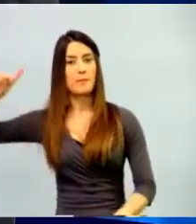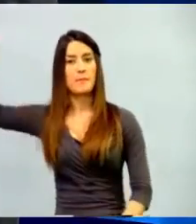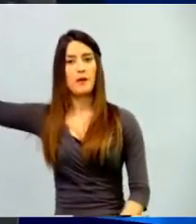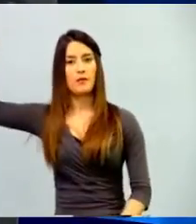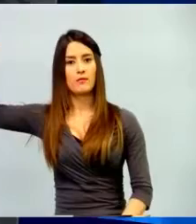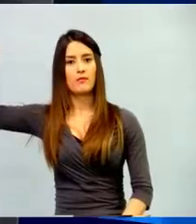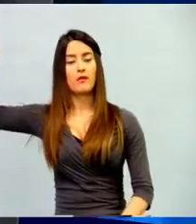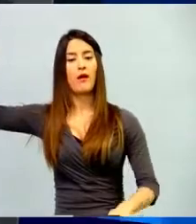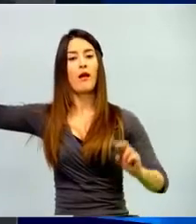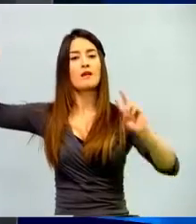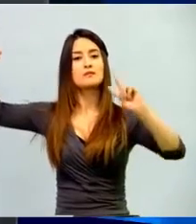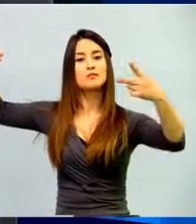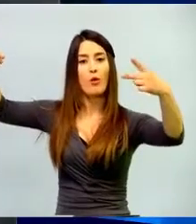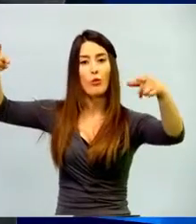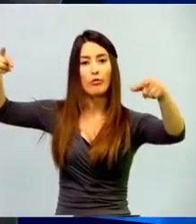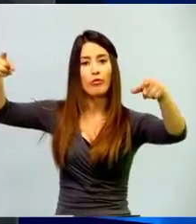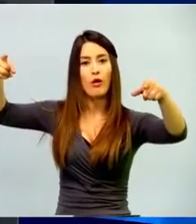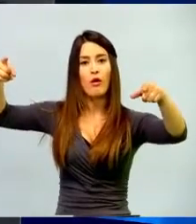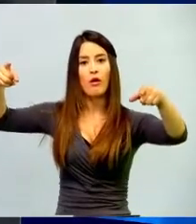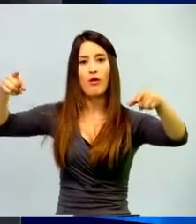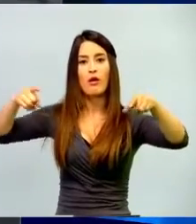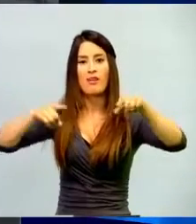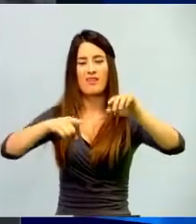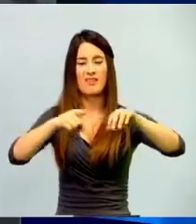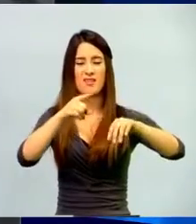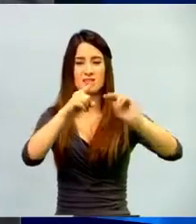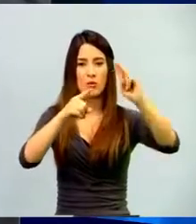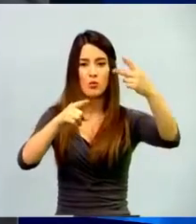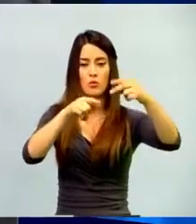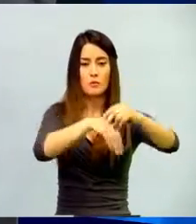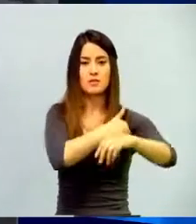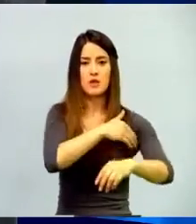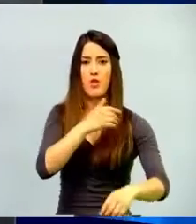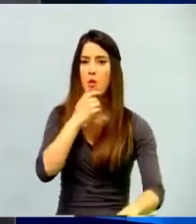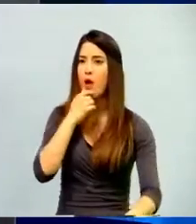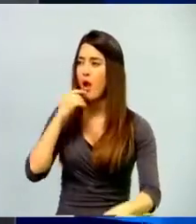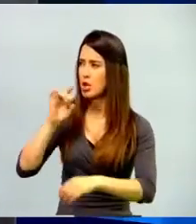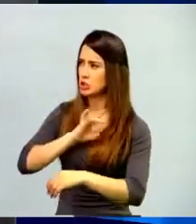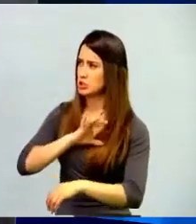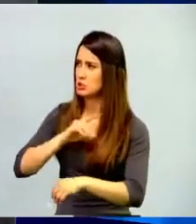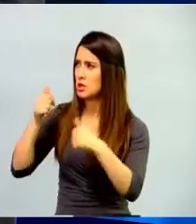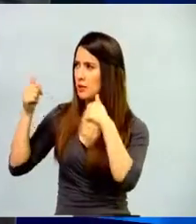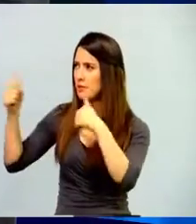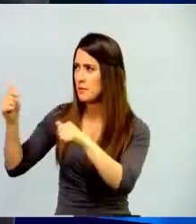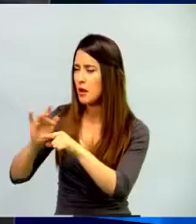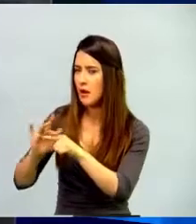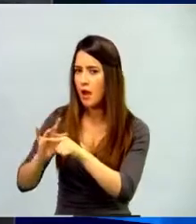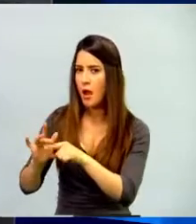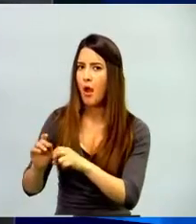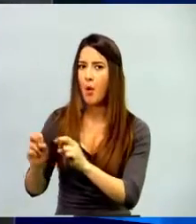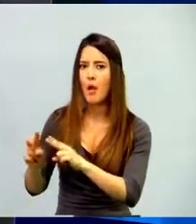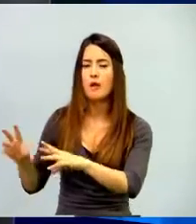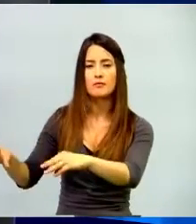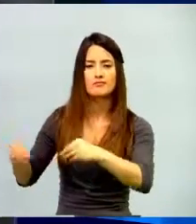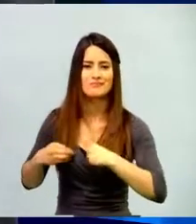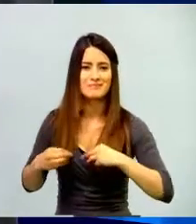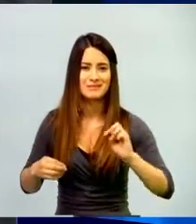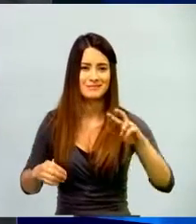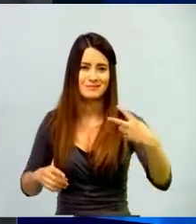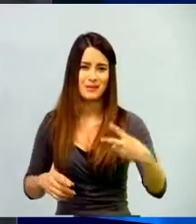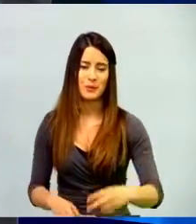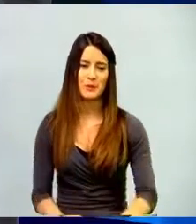Porque sucede que las instituciones educativas aún tienen ciertas, no sé, tradiciones, puede ser,